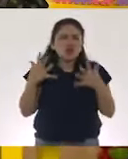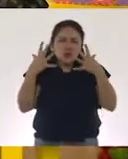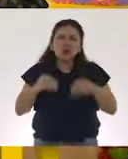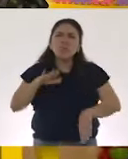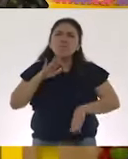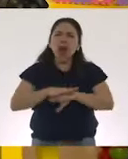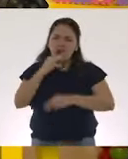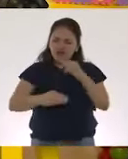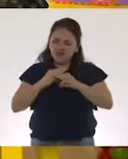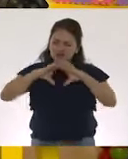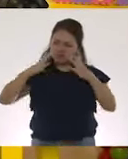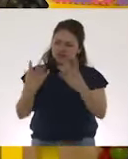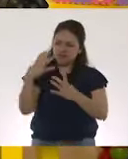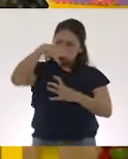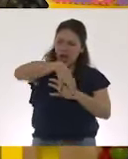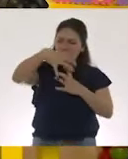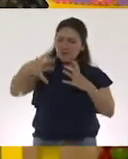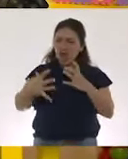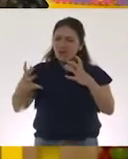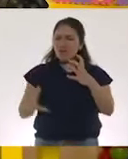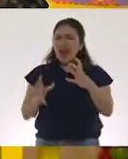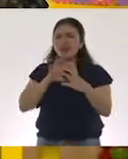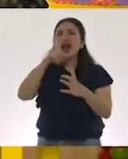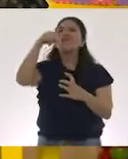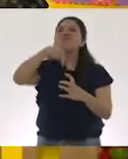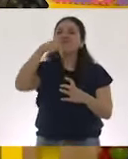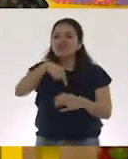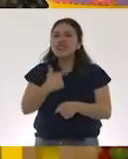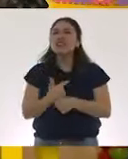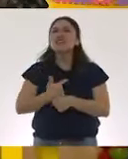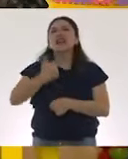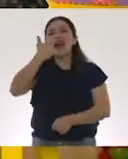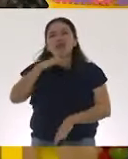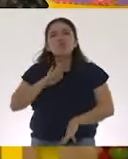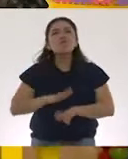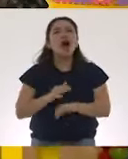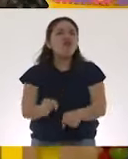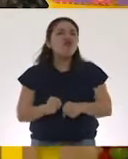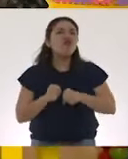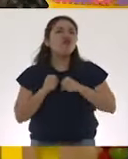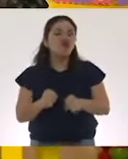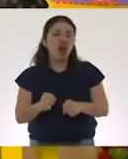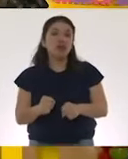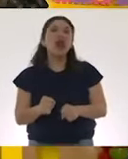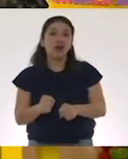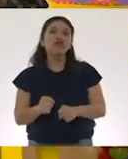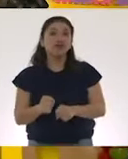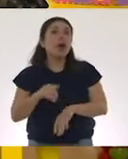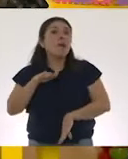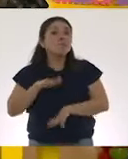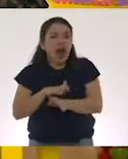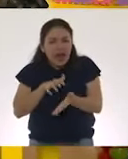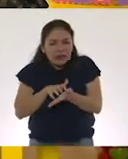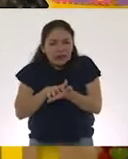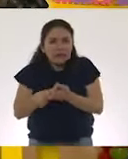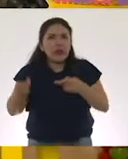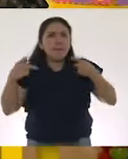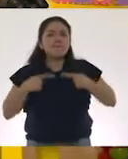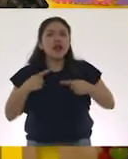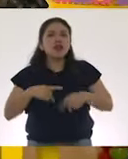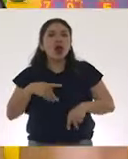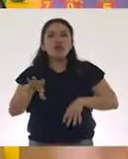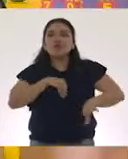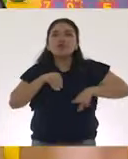continentes y entonces ya tenemos una afectación de mayor grado con una mayor cantidad de población